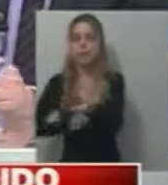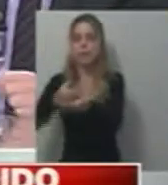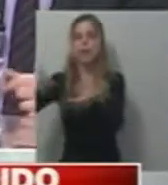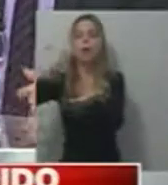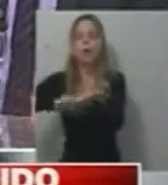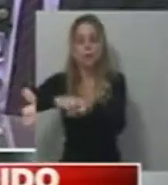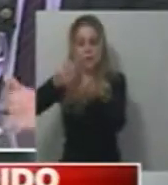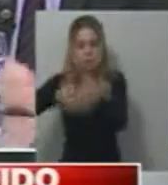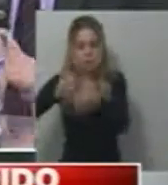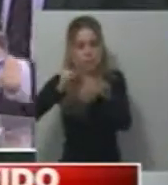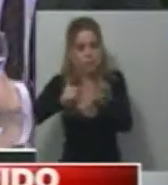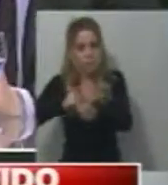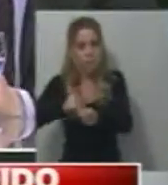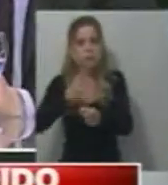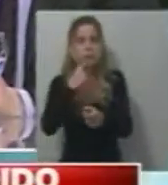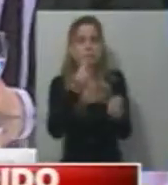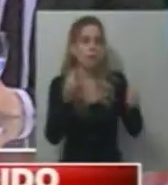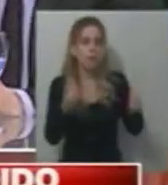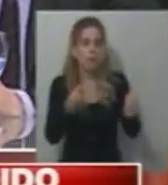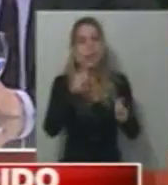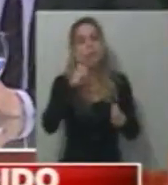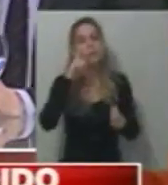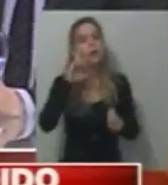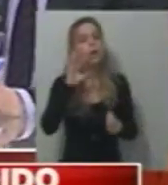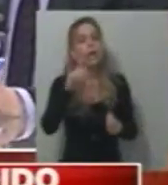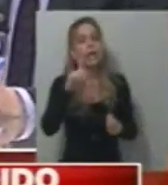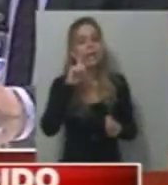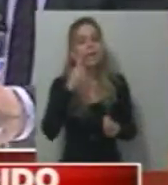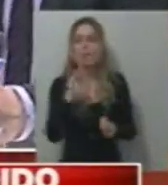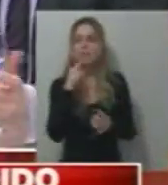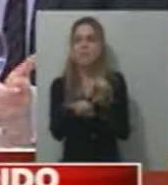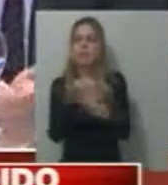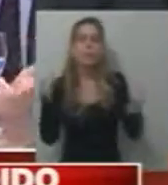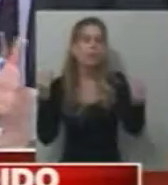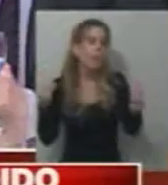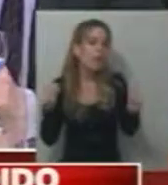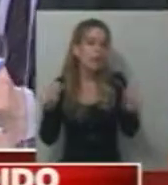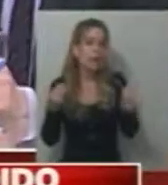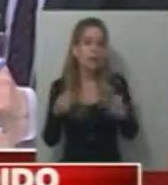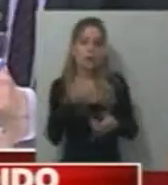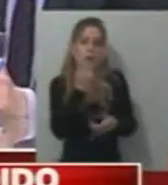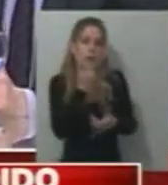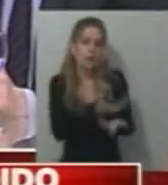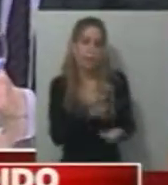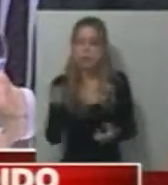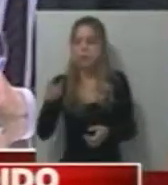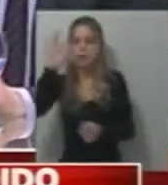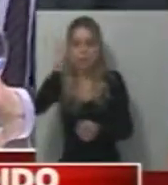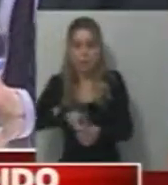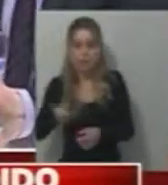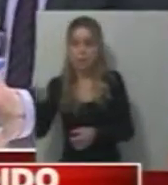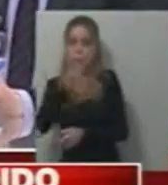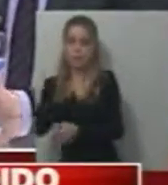no sé de dónde lo sacó, yo después hablé con gente cercana a Scioli y me dijeron que no sabía de dónde lo había sacado. Porque la verdad que el tema de la vuelta de la Presidenta,